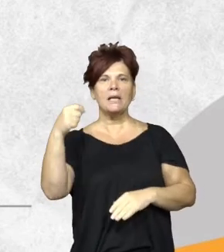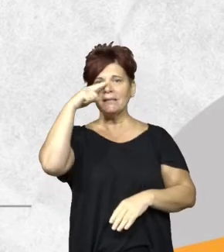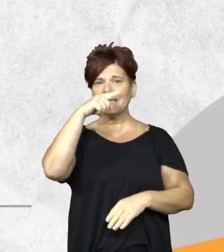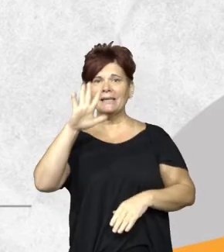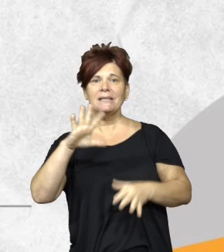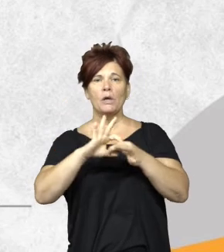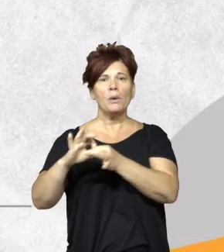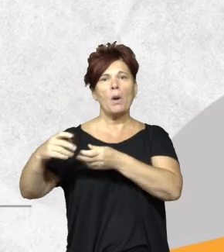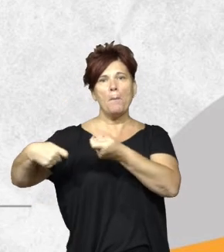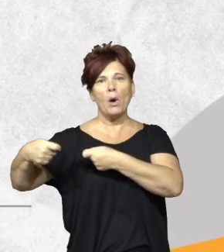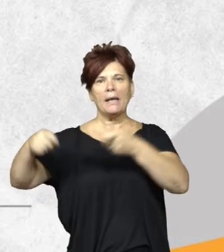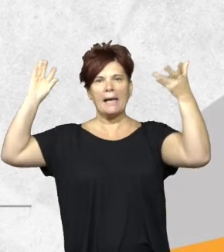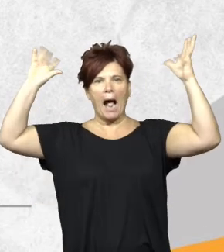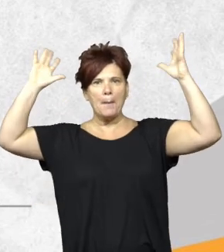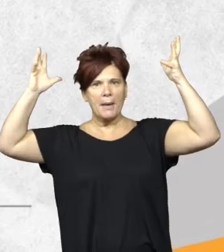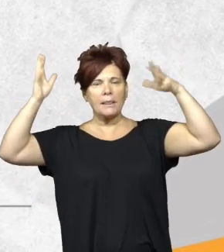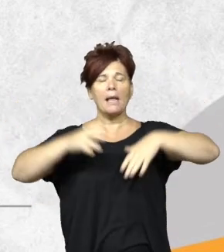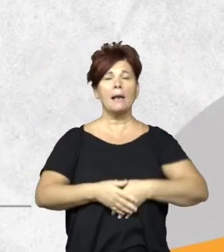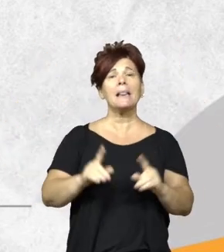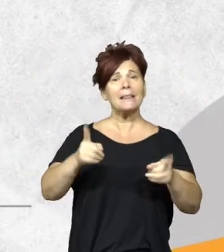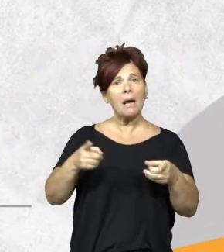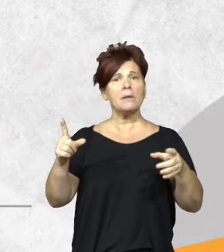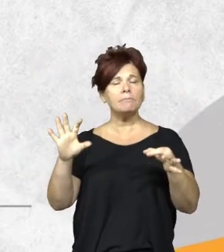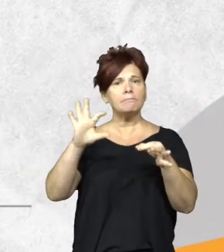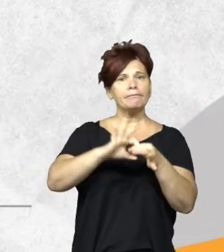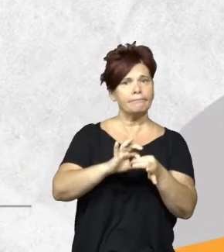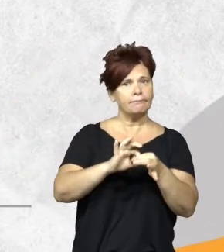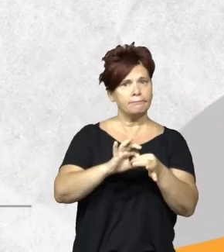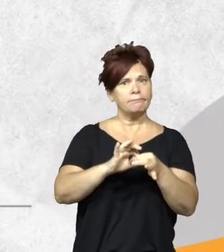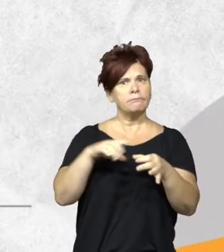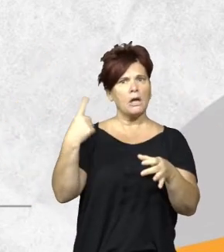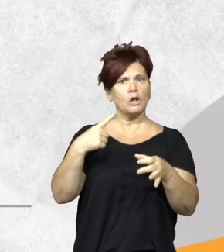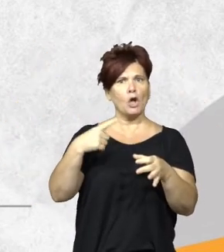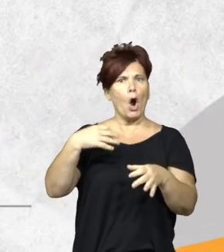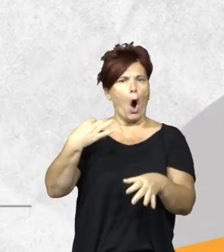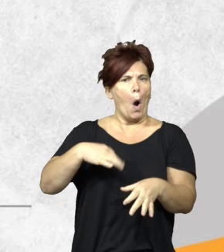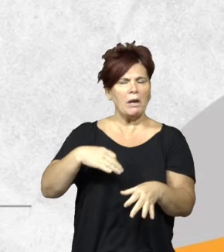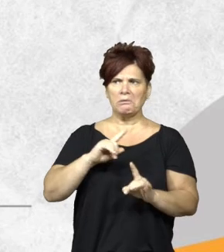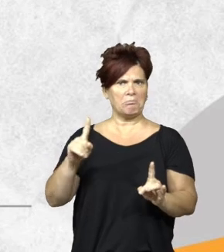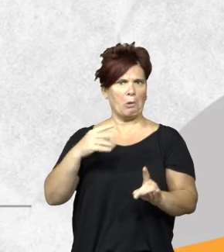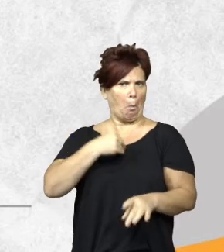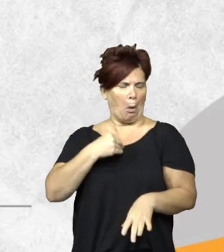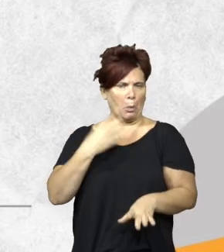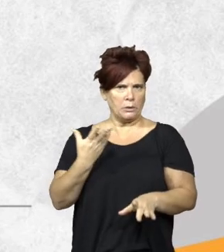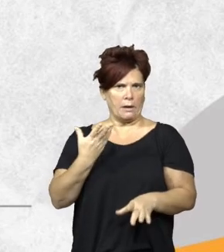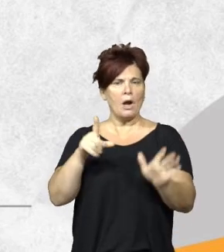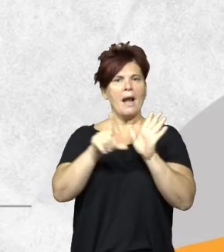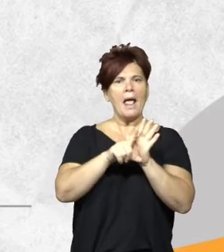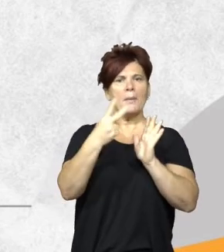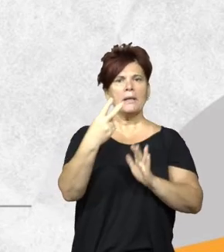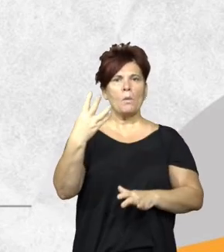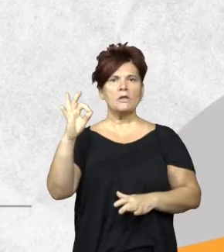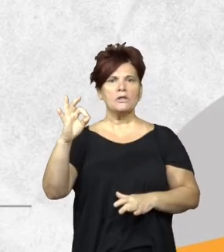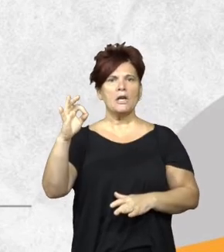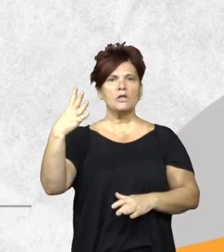política ambiental nacional. Y también estamos adheridos nosotros, esta no fue obligatoria, fue voluntaria, a la ley 24.051 de